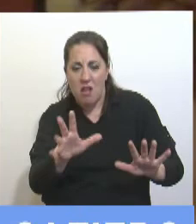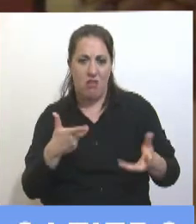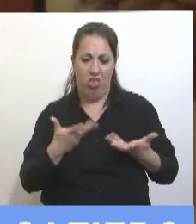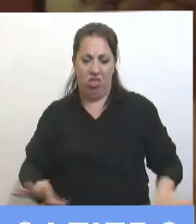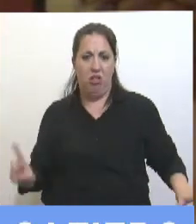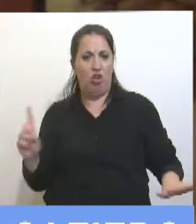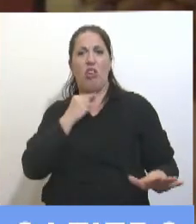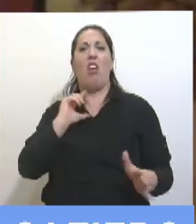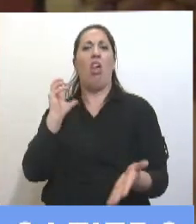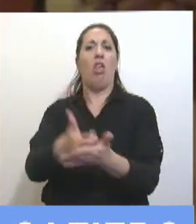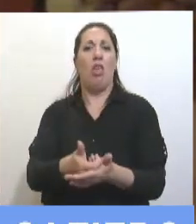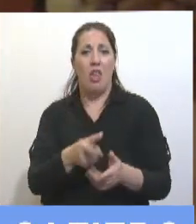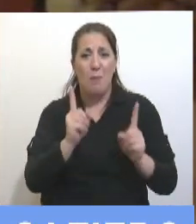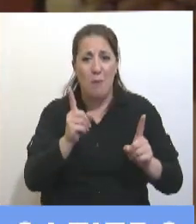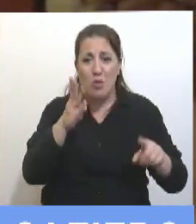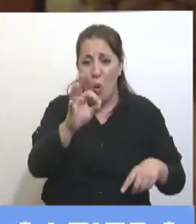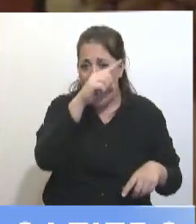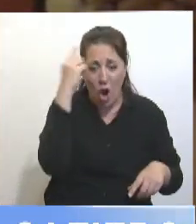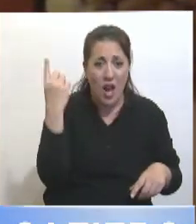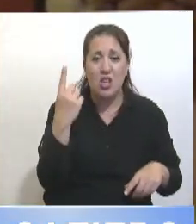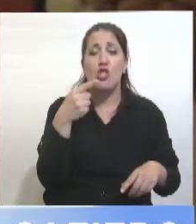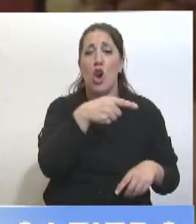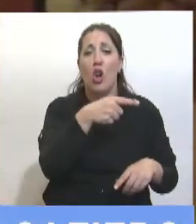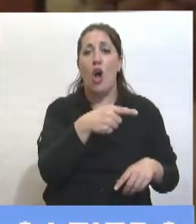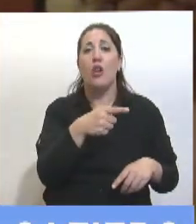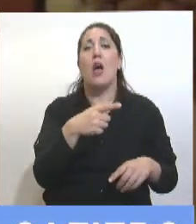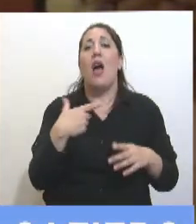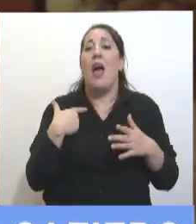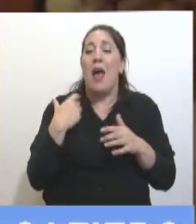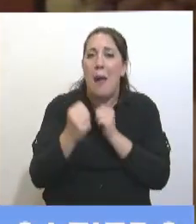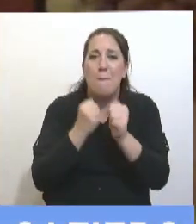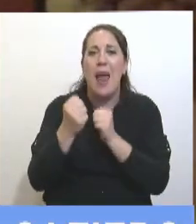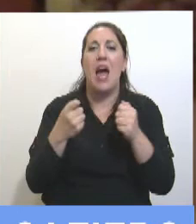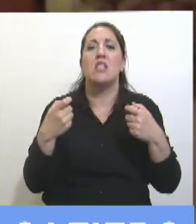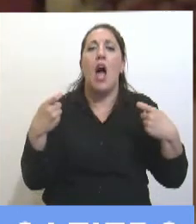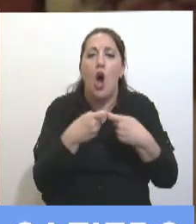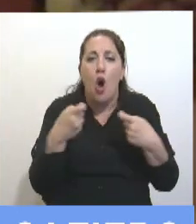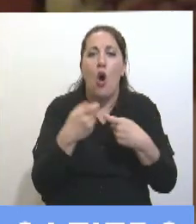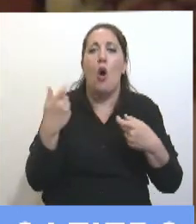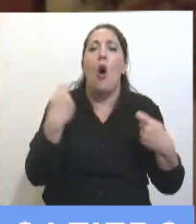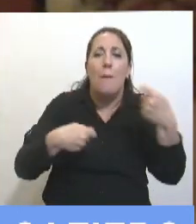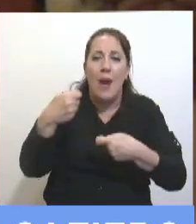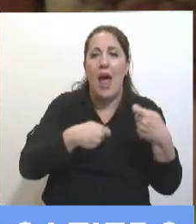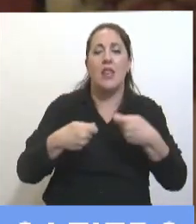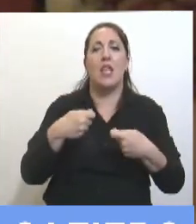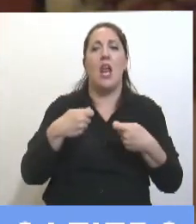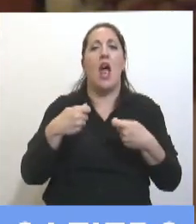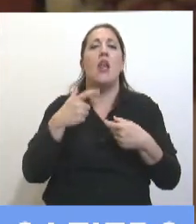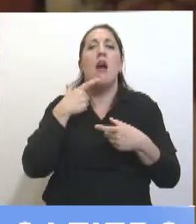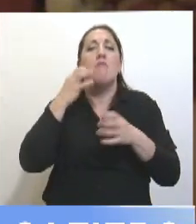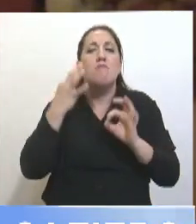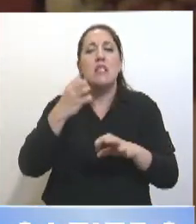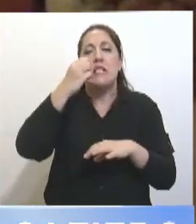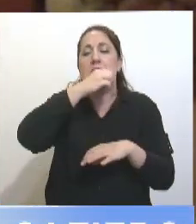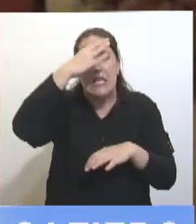mismo Banco Nación, si hubiera confianza, juntaría empresarios, cooperativas, acreedores, chacareros